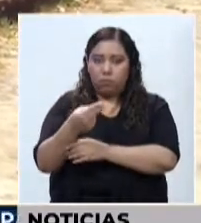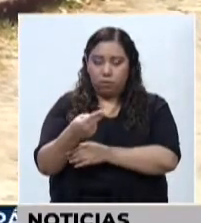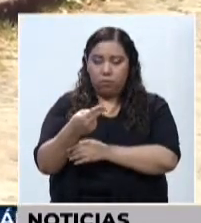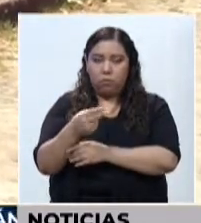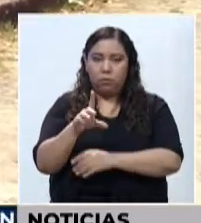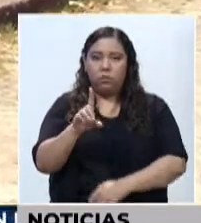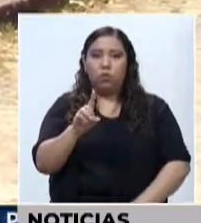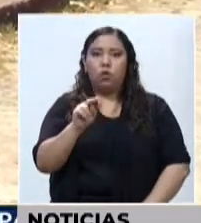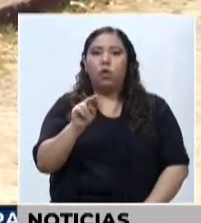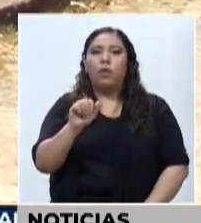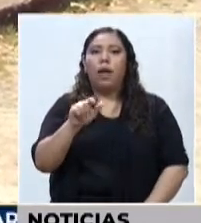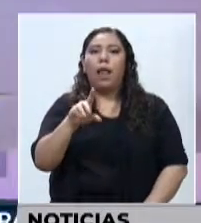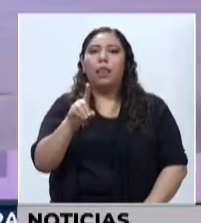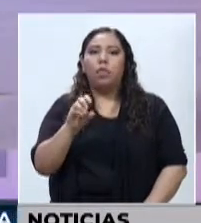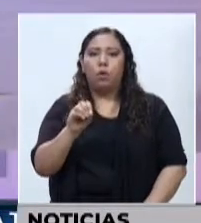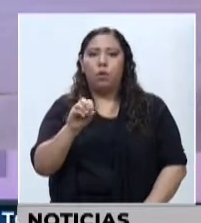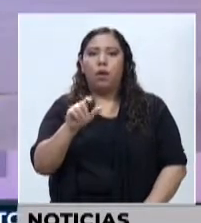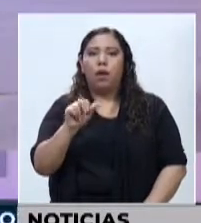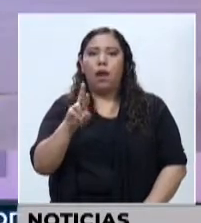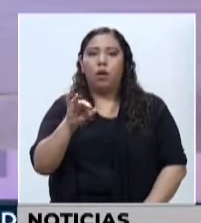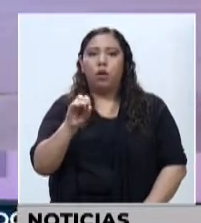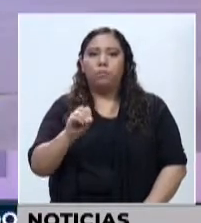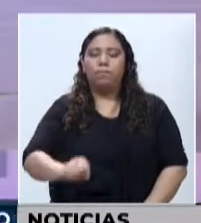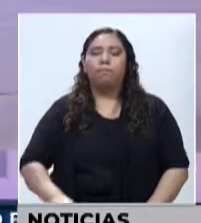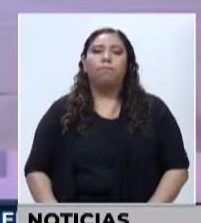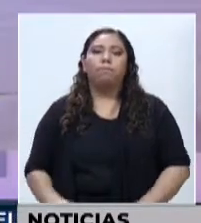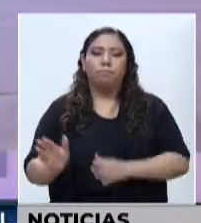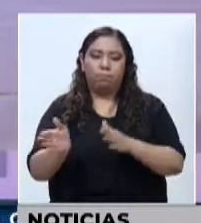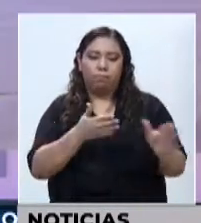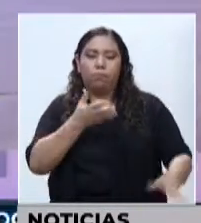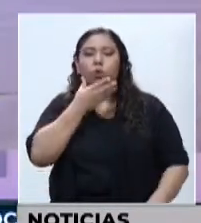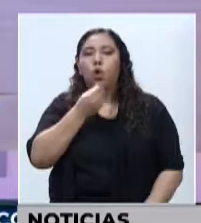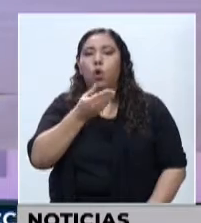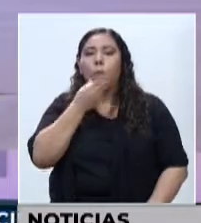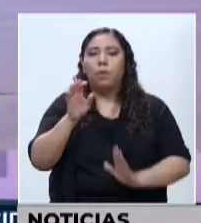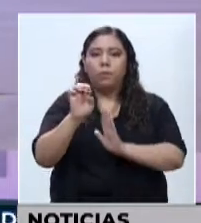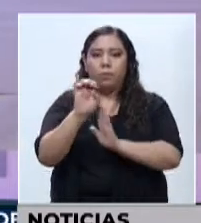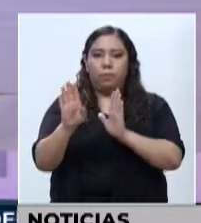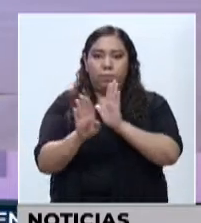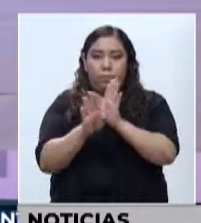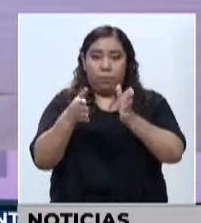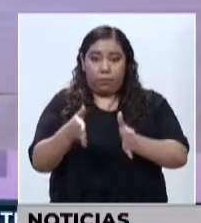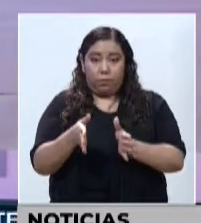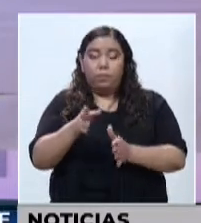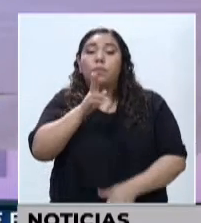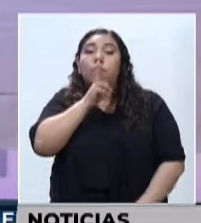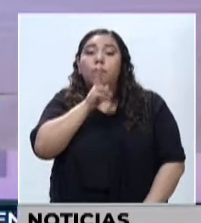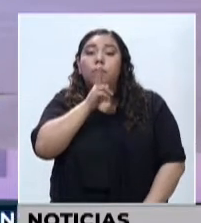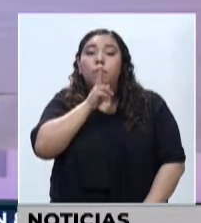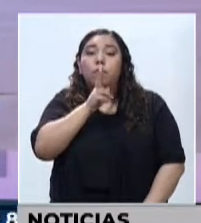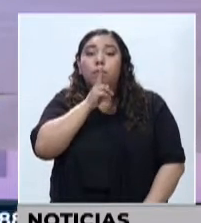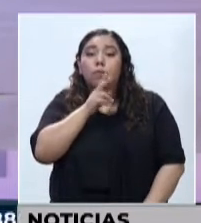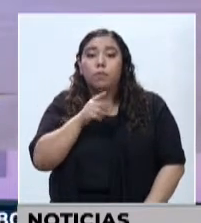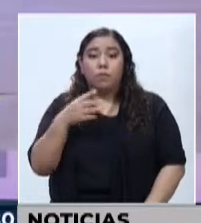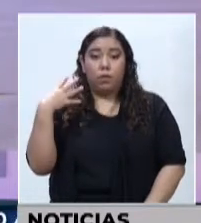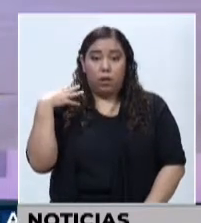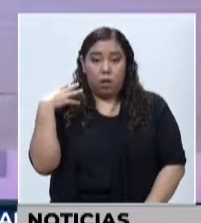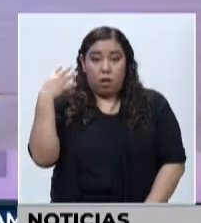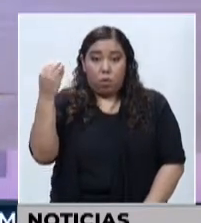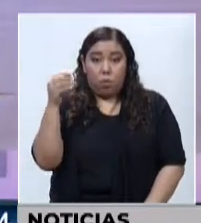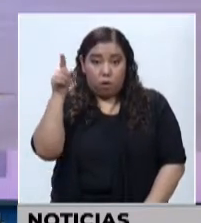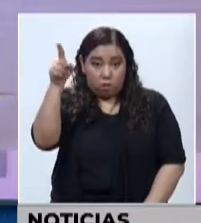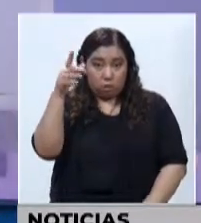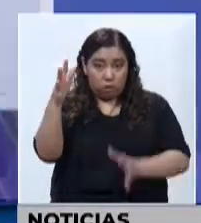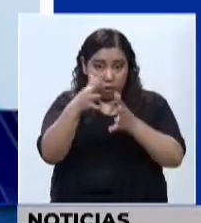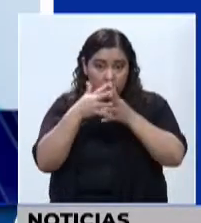informó Donaldo Larios. El embajador hondureño en Washington, Luis Basso, informó hoy que Honduras solicitó